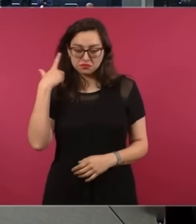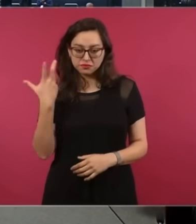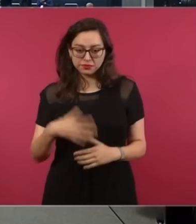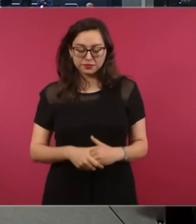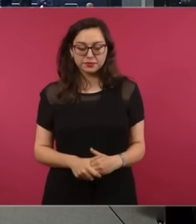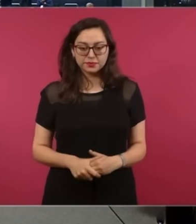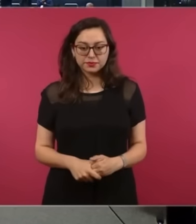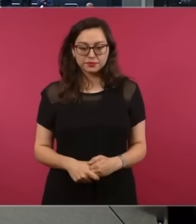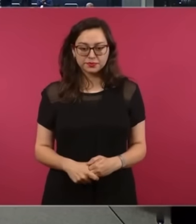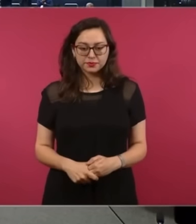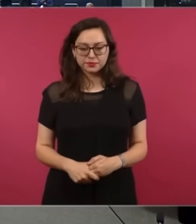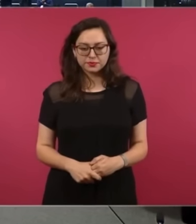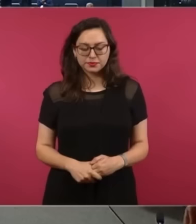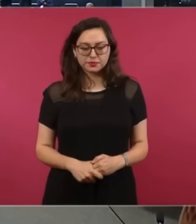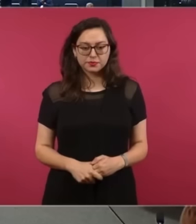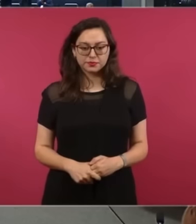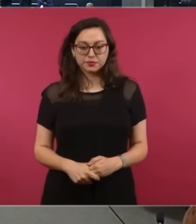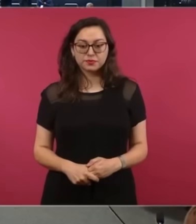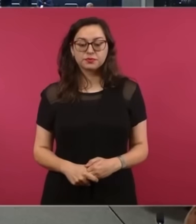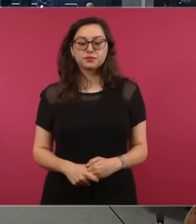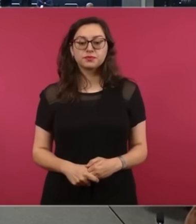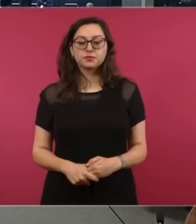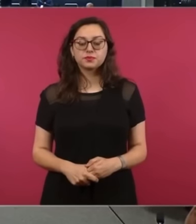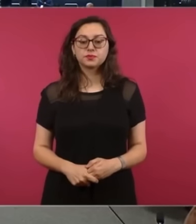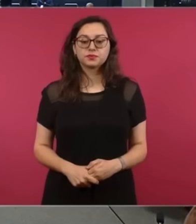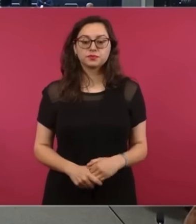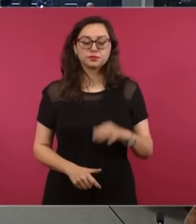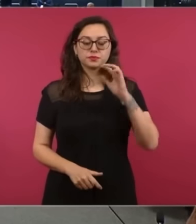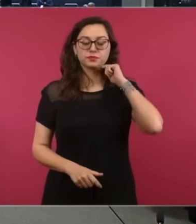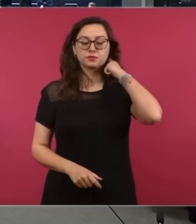transmitió anoche la hora nacional? Pues por lo mismo, porque